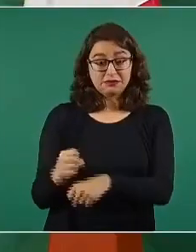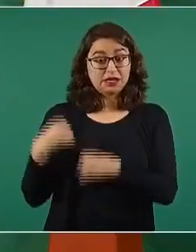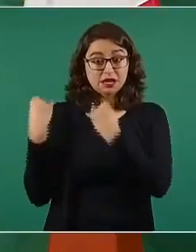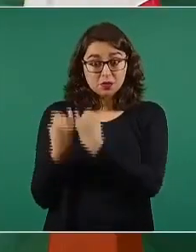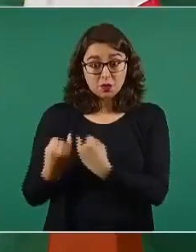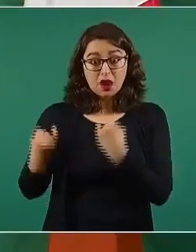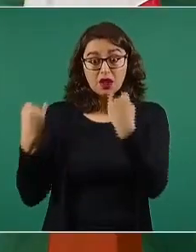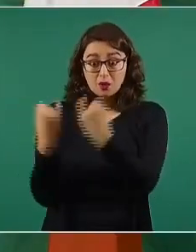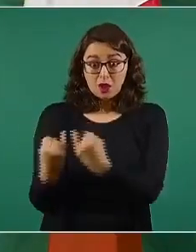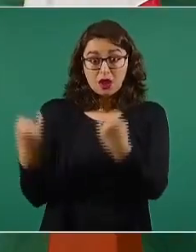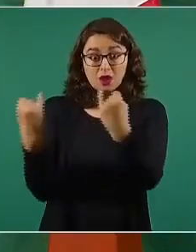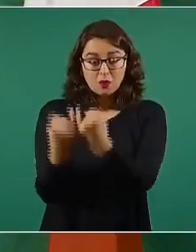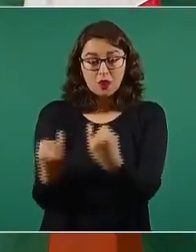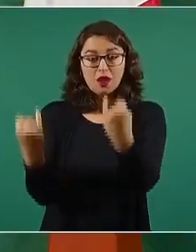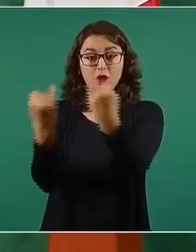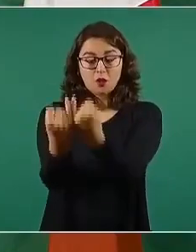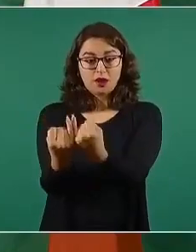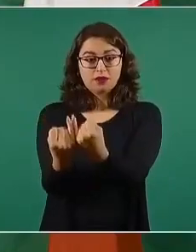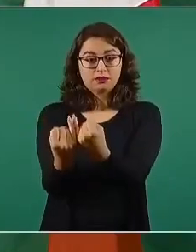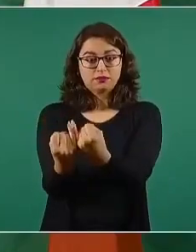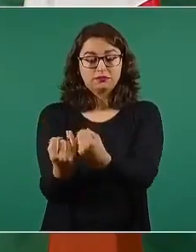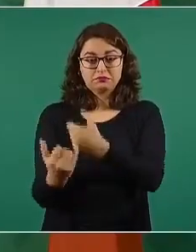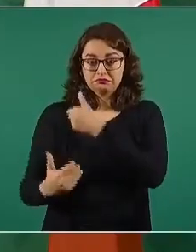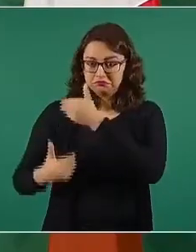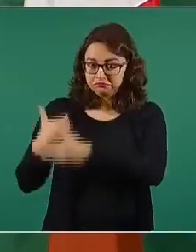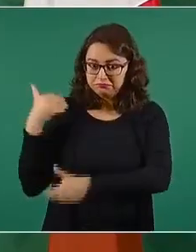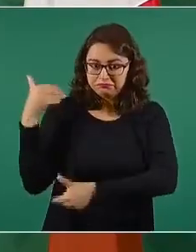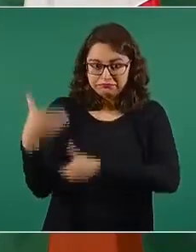semanal que traemos,